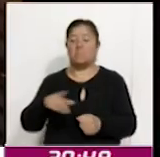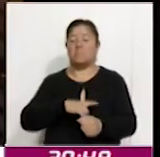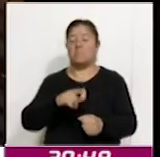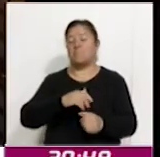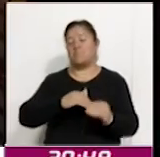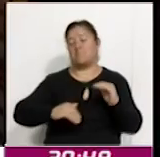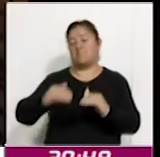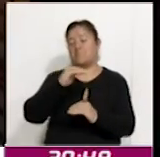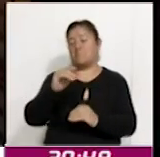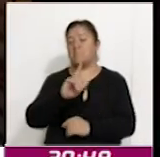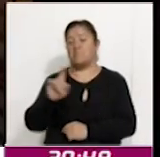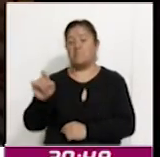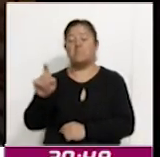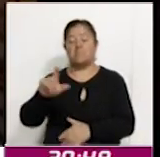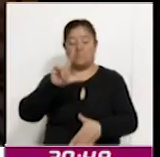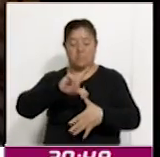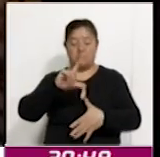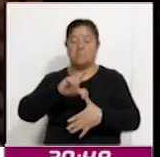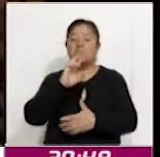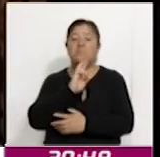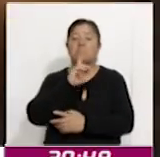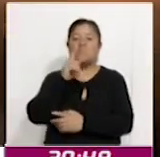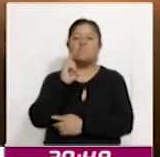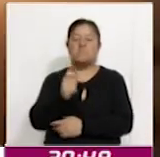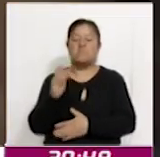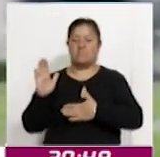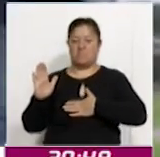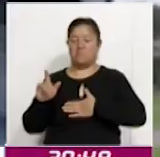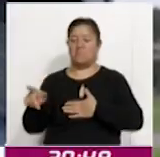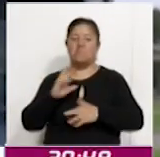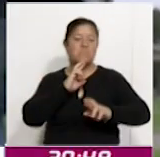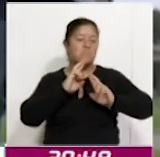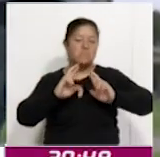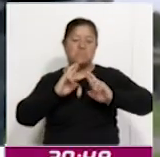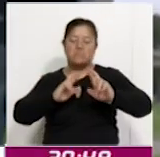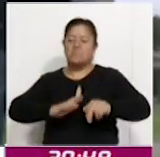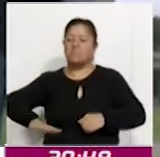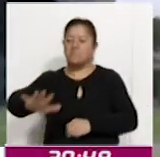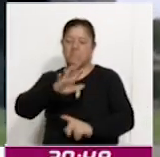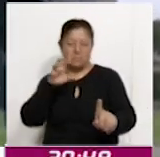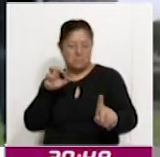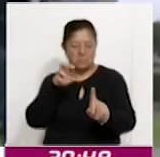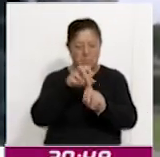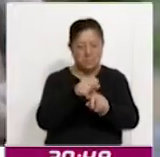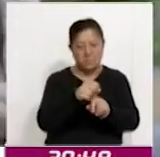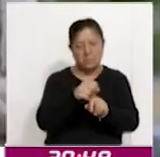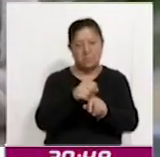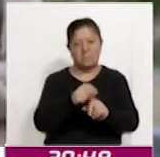mejor de Latinoamérica, lo que refleja su compromiso con la búsqueda de soluciones a los desafíos globales.